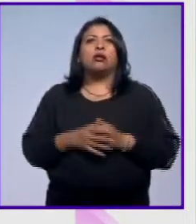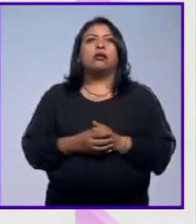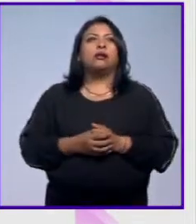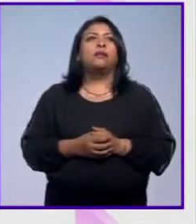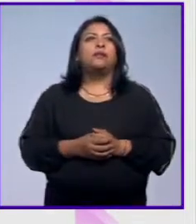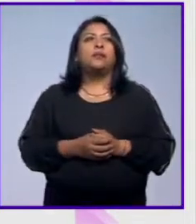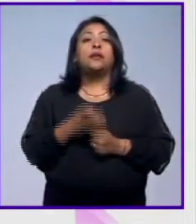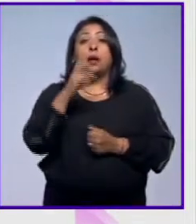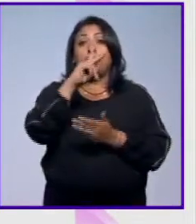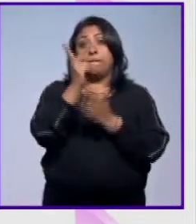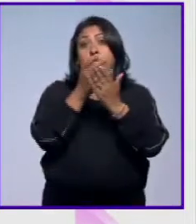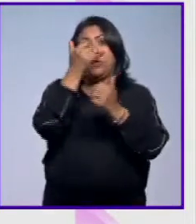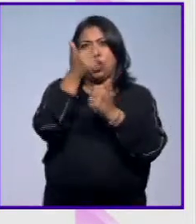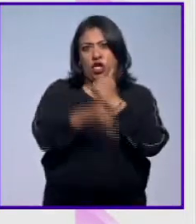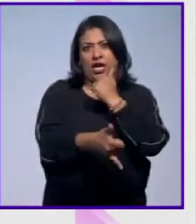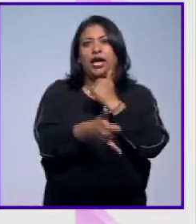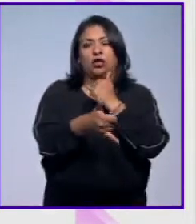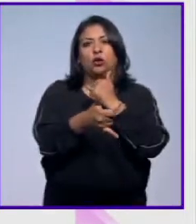Es un proyecto